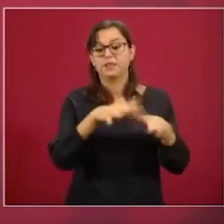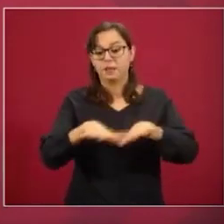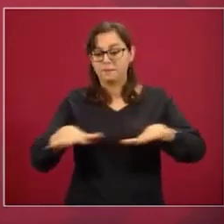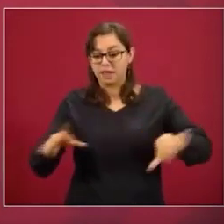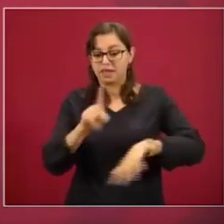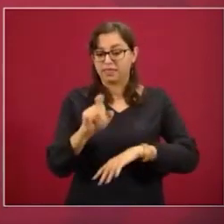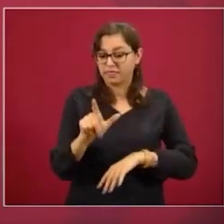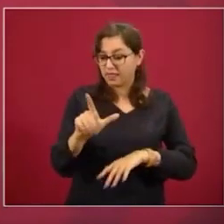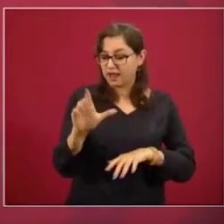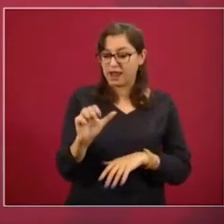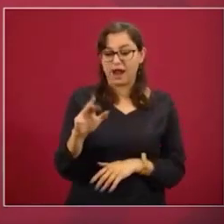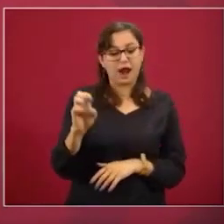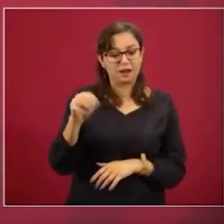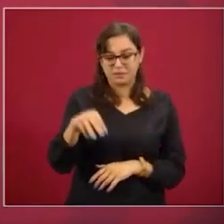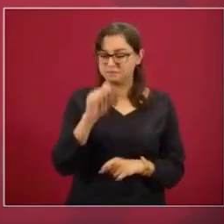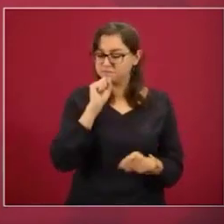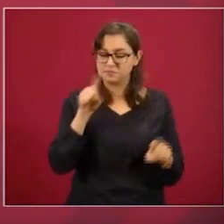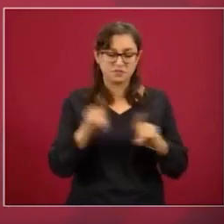lleva años,